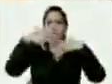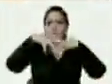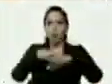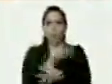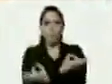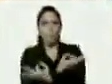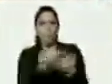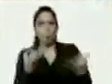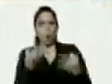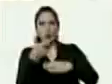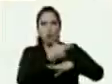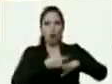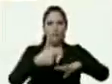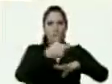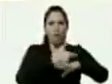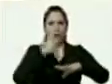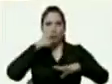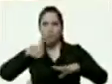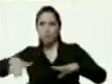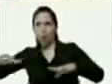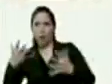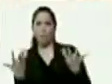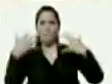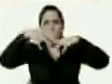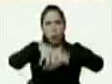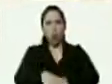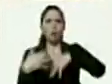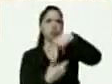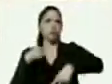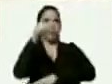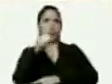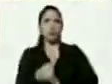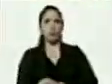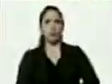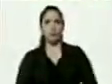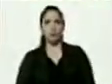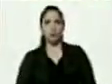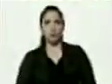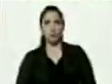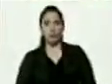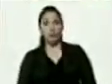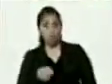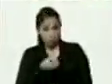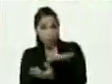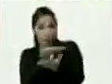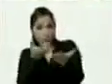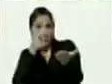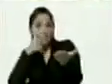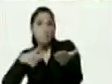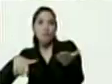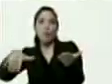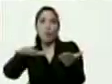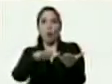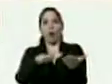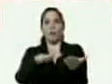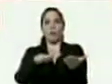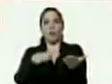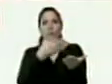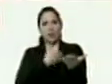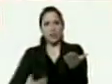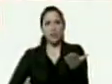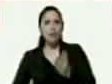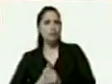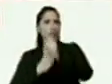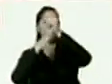gobierno y pueblo revolucionario este es el pueblo presidente líderes lideresas que hoy